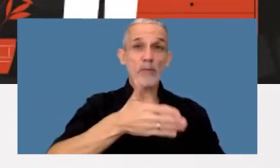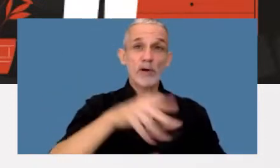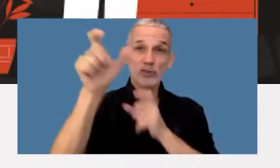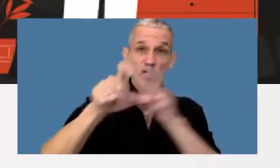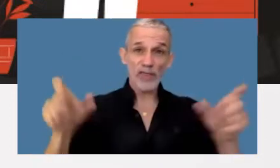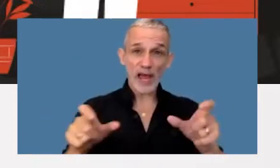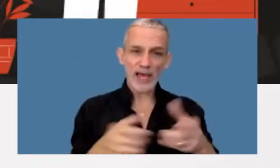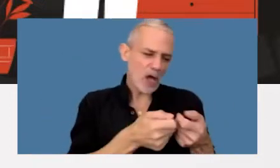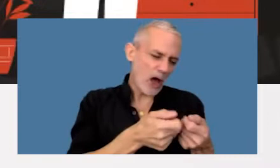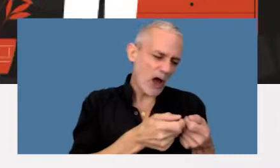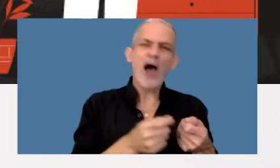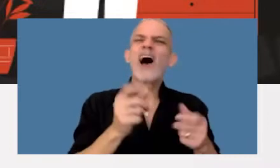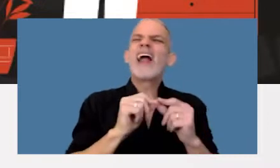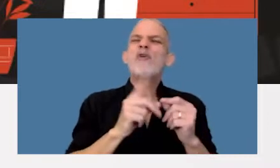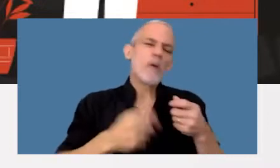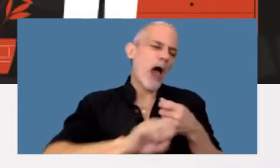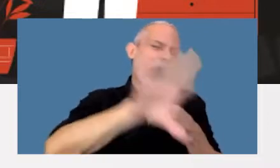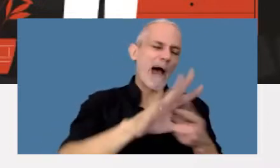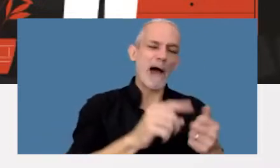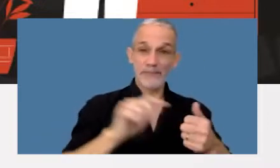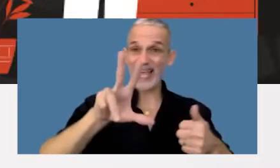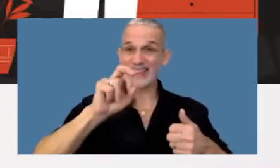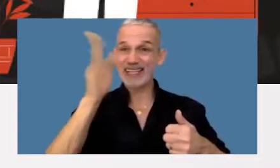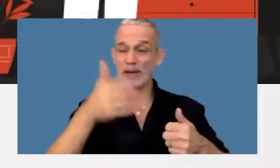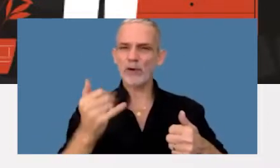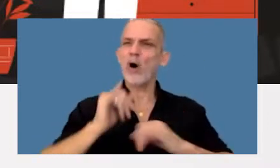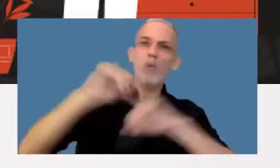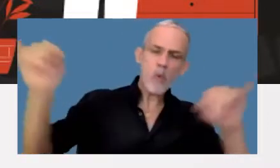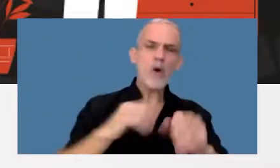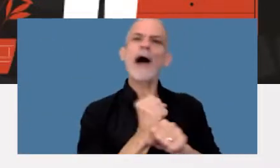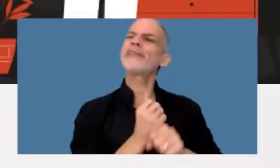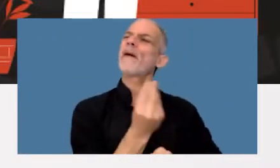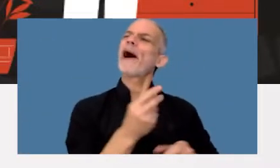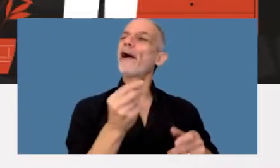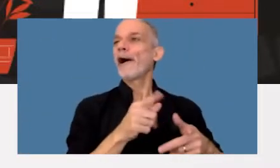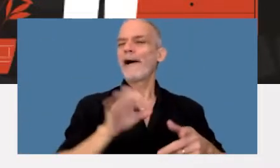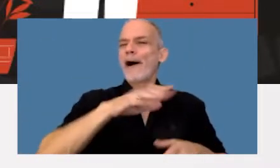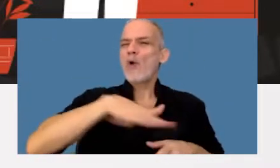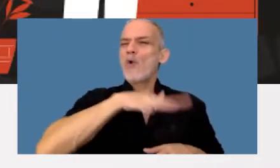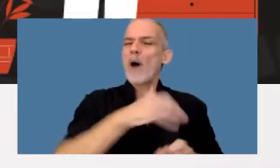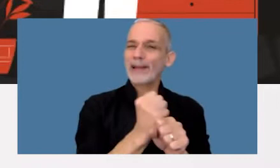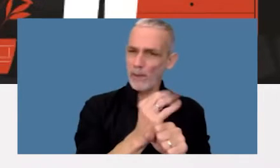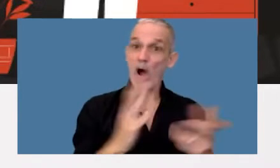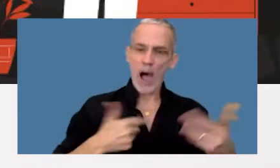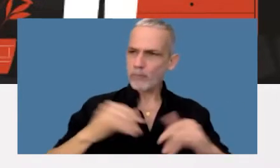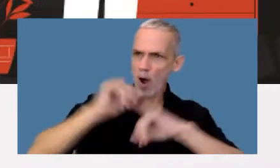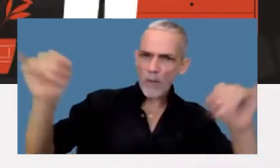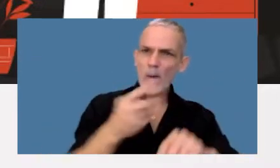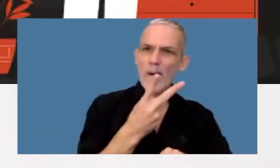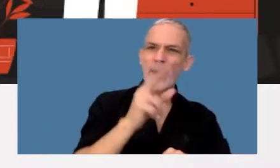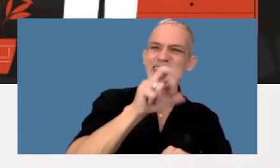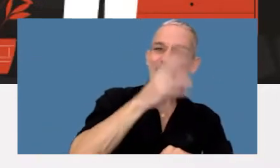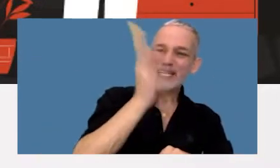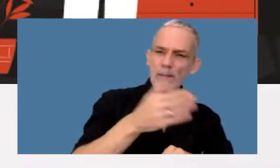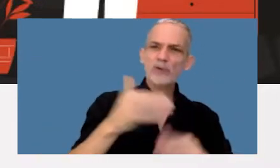cuenta el teléfono en redes sociales que el 30% dice en dónde trabaja que el 22% en dónde vive y que el 20%